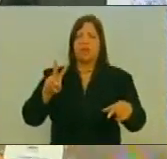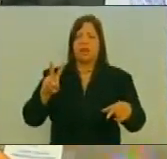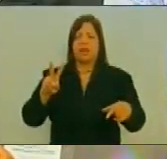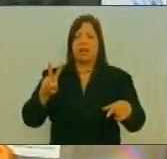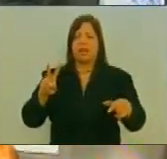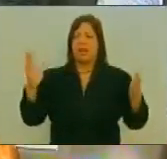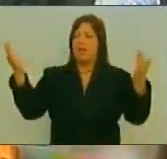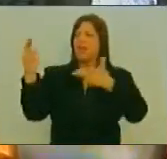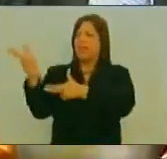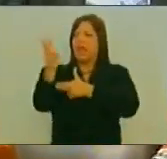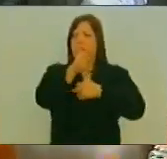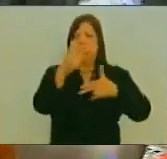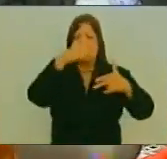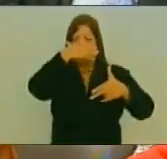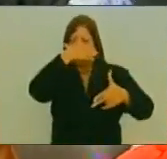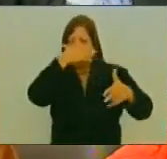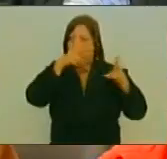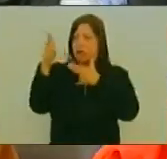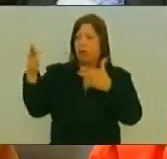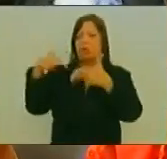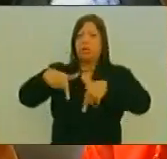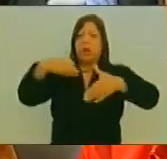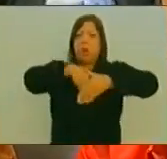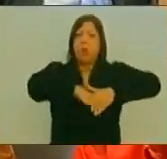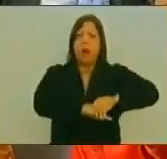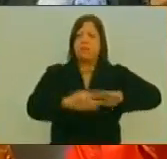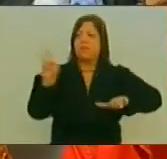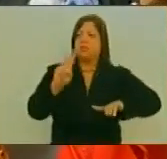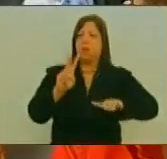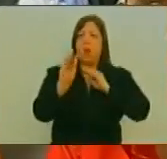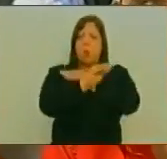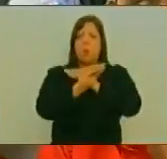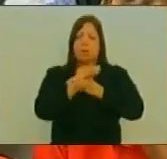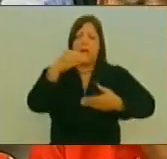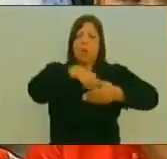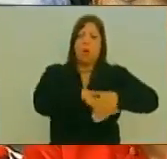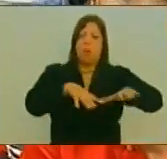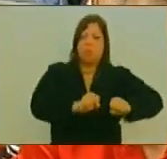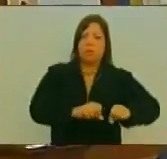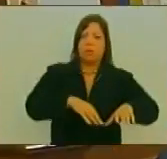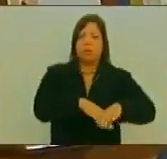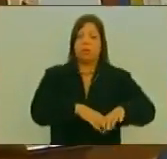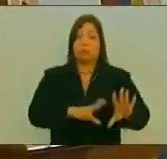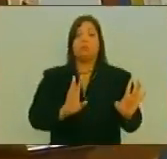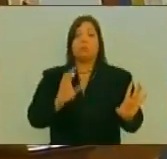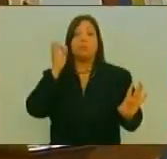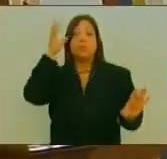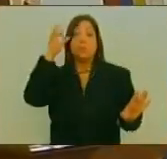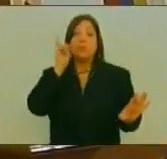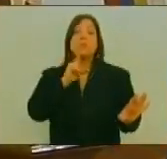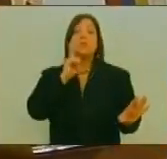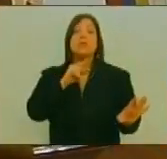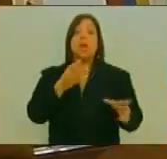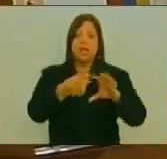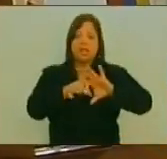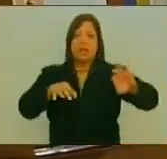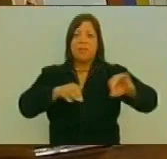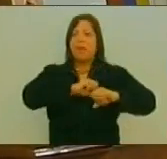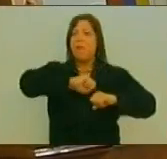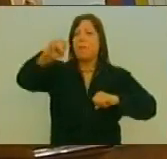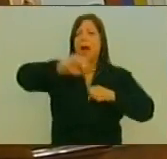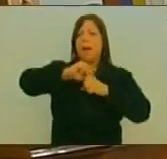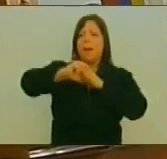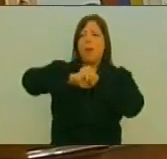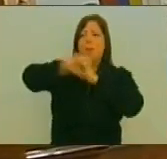Terroristas Acá En nuestro territorio También nos habían Elaborado El expediente De las armas De destrucción masiva